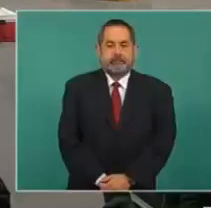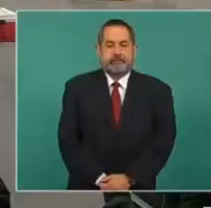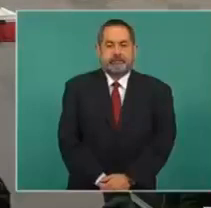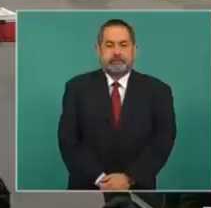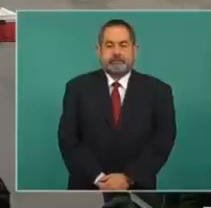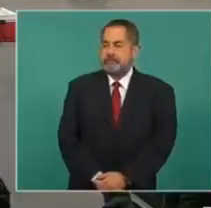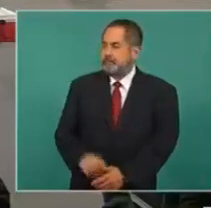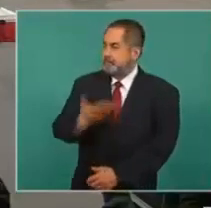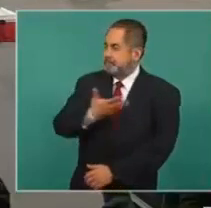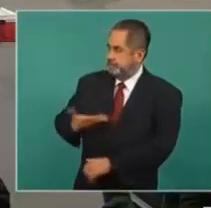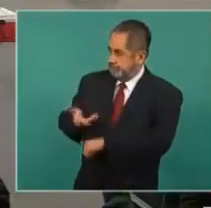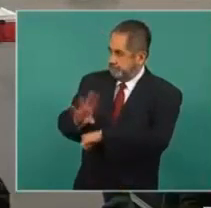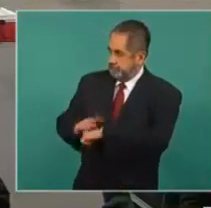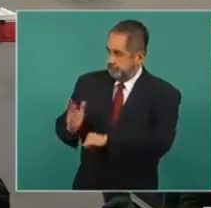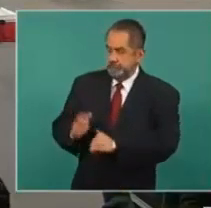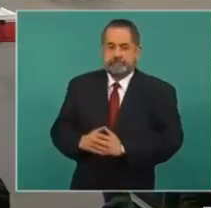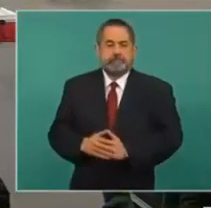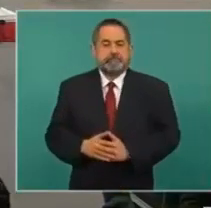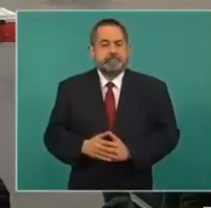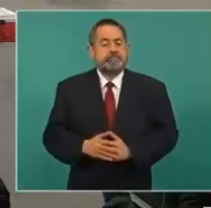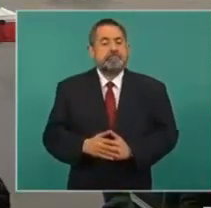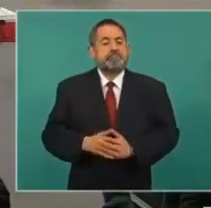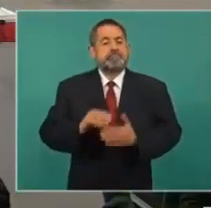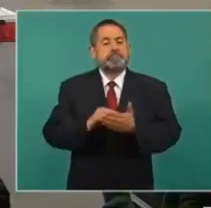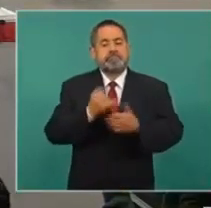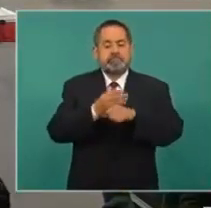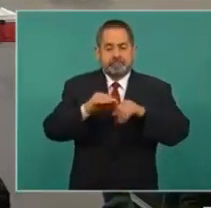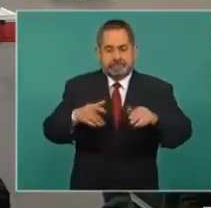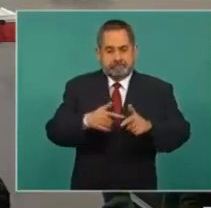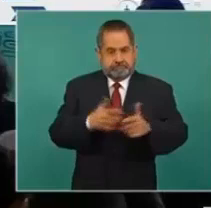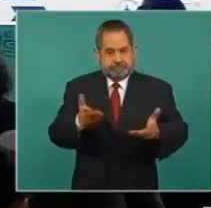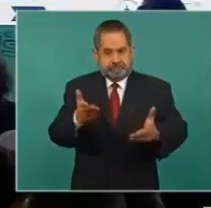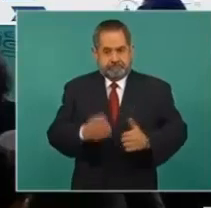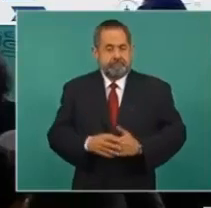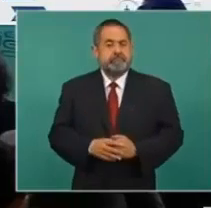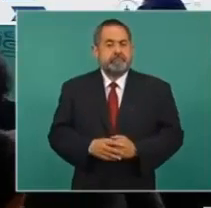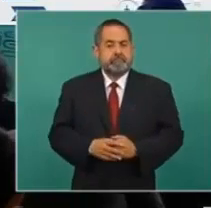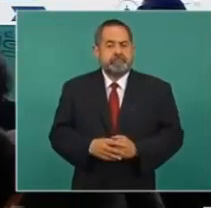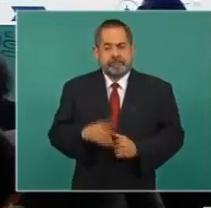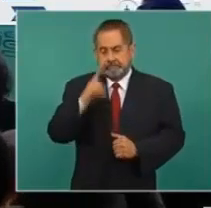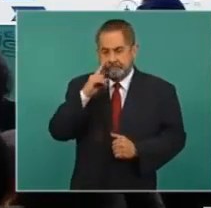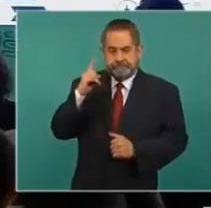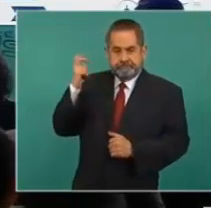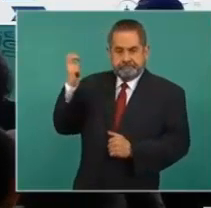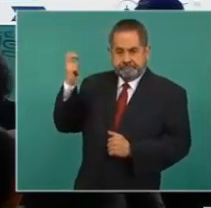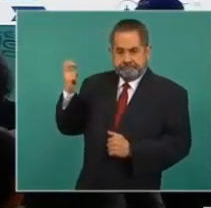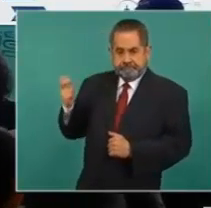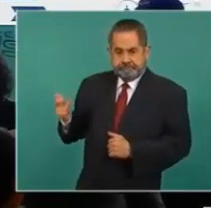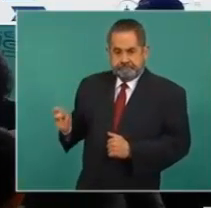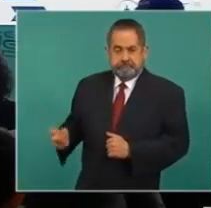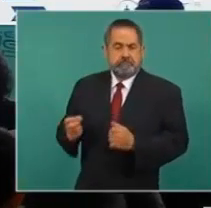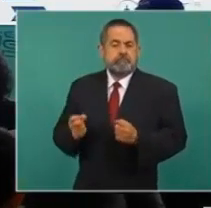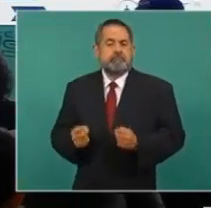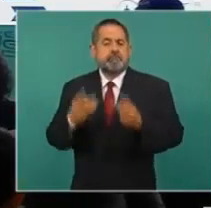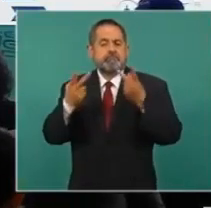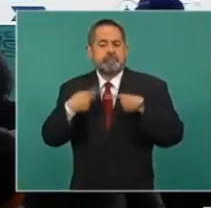Con su permiso, señor presidente. Continuamos con el informe. Adelante. Bien, esta es la cantidad de personal